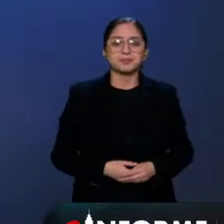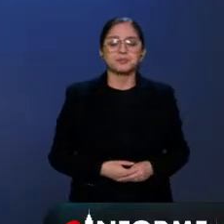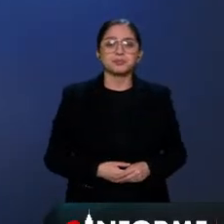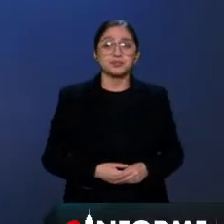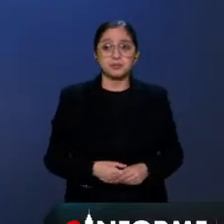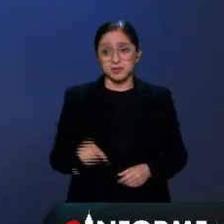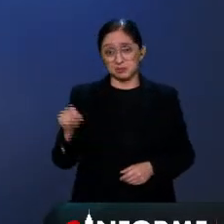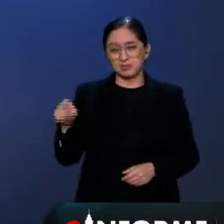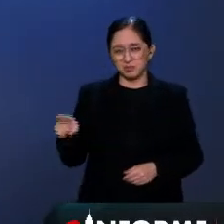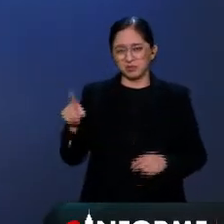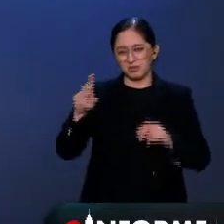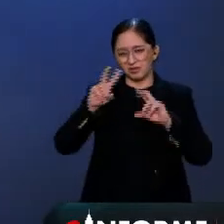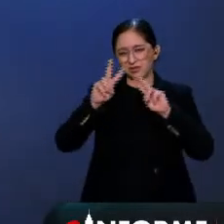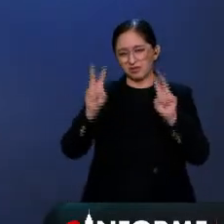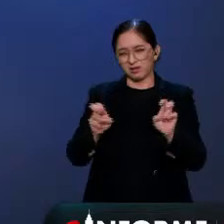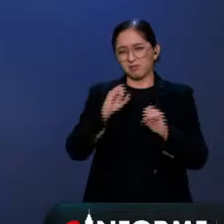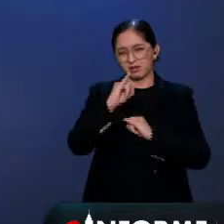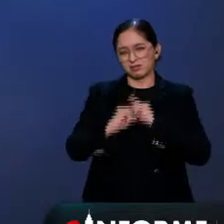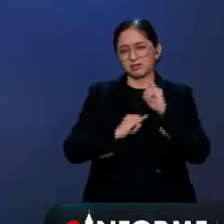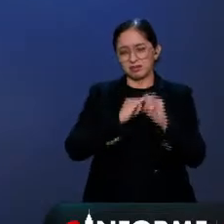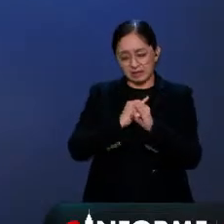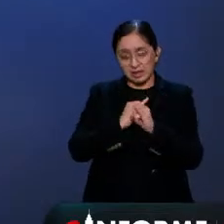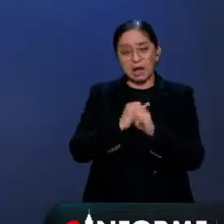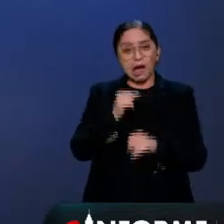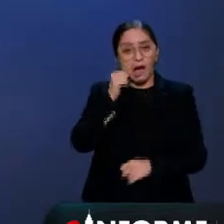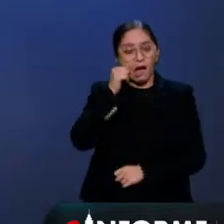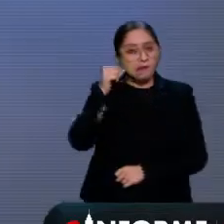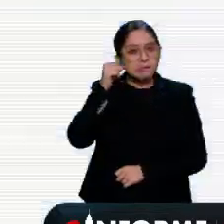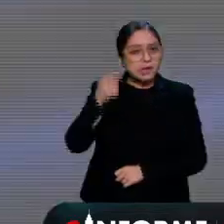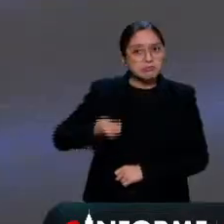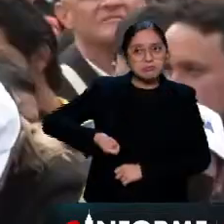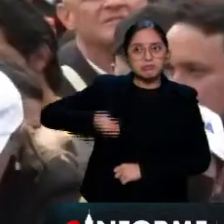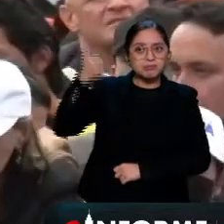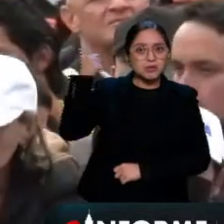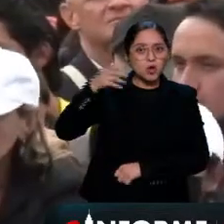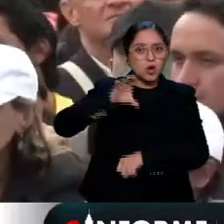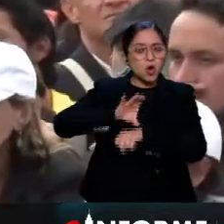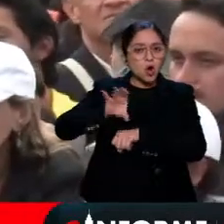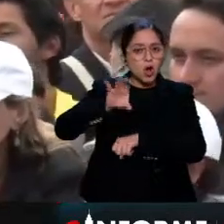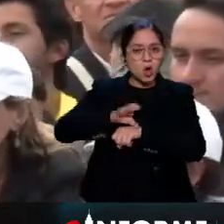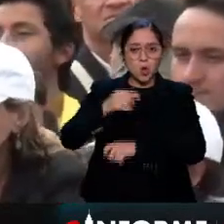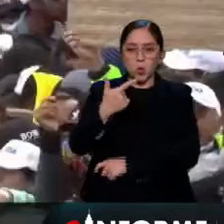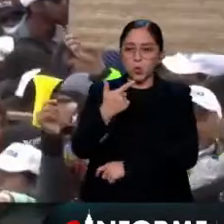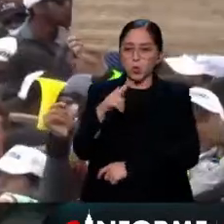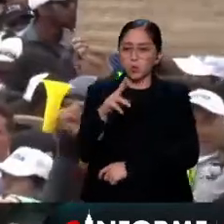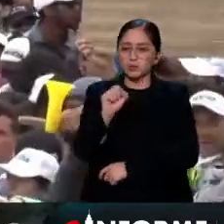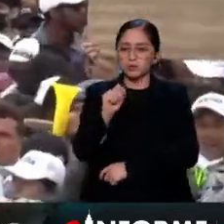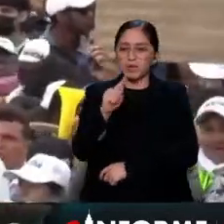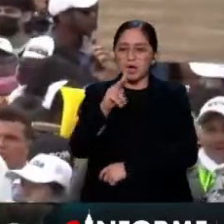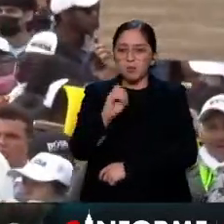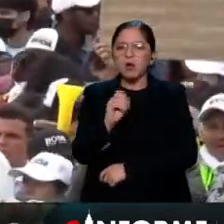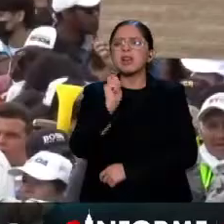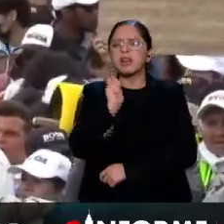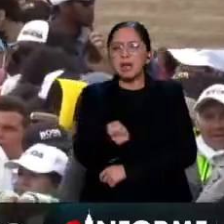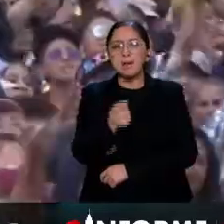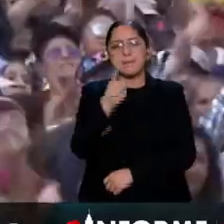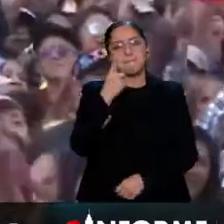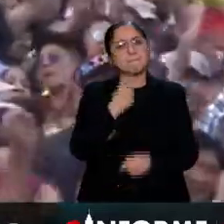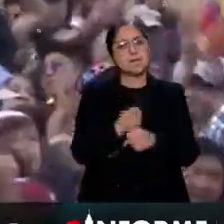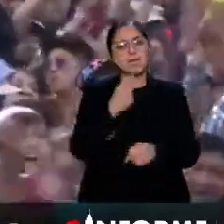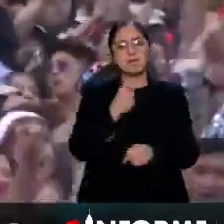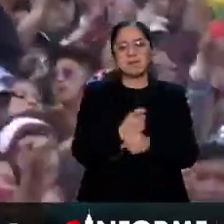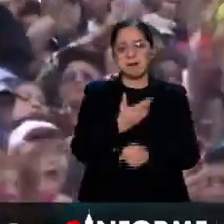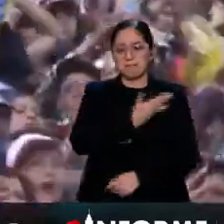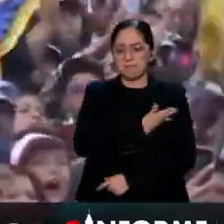internacionales, ayer se hizo historia en Colombia, con Gustavo Petro, pues fue investido como el primer presidente izquierda en este país. Y los cambios con